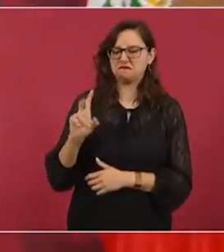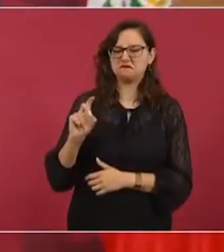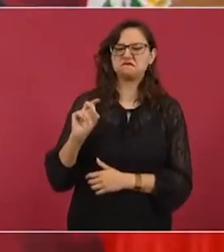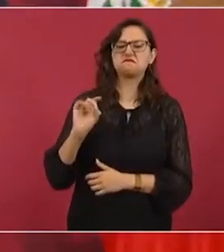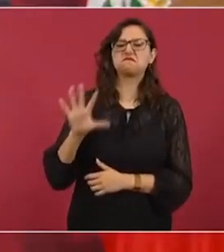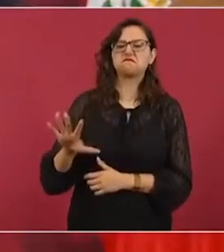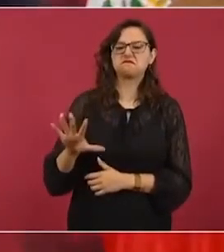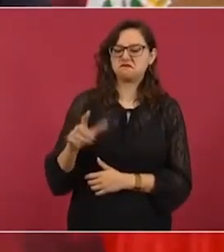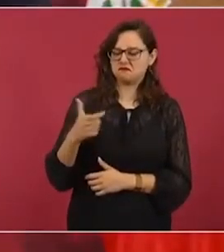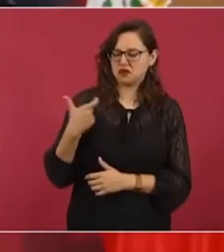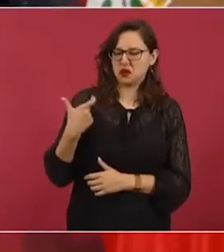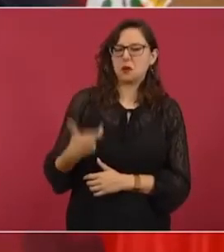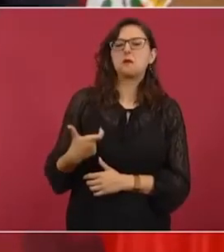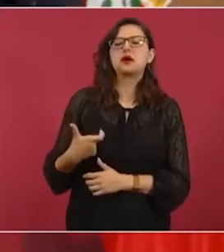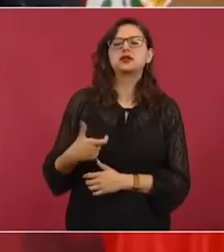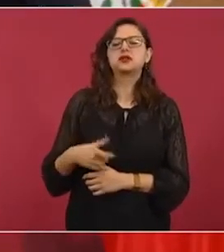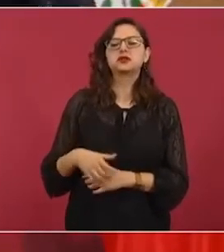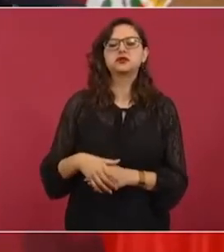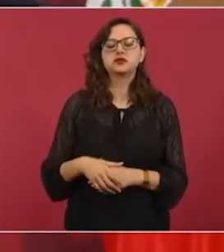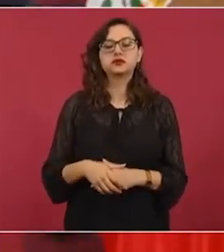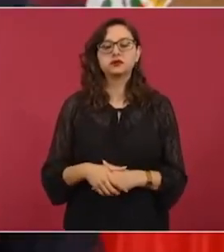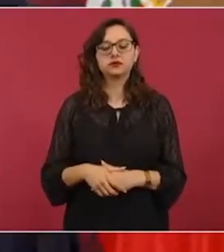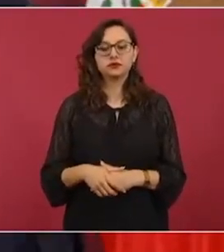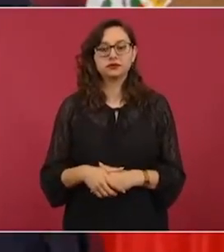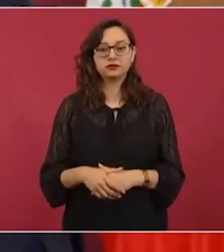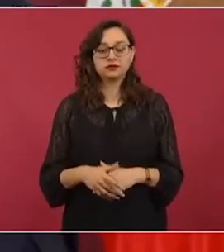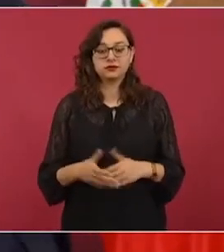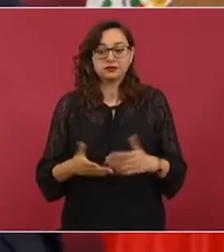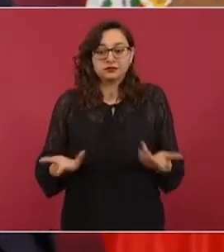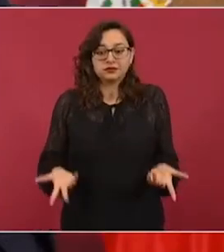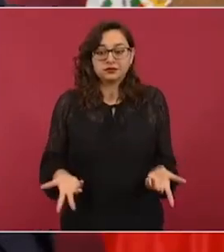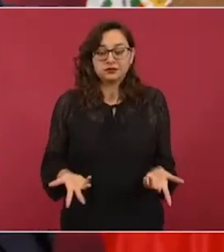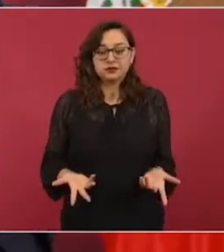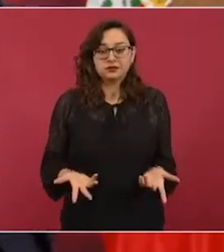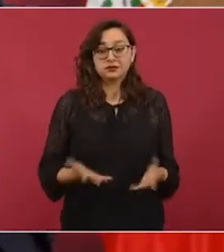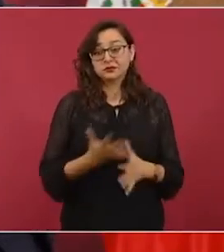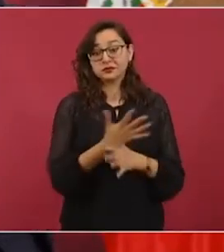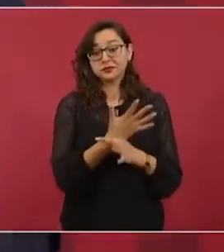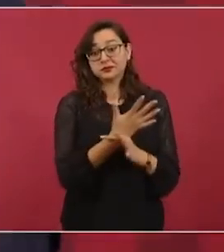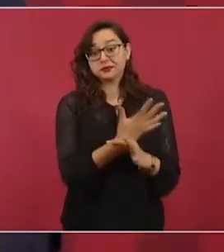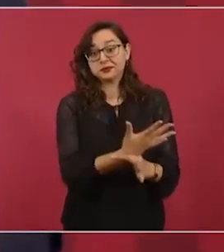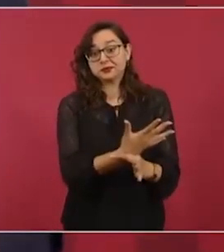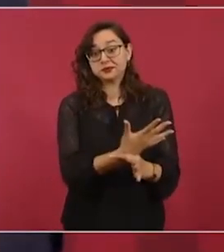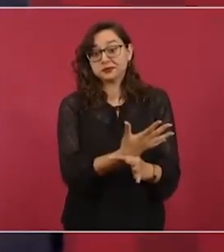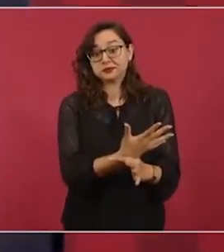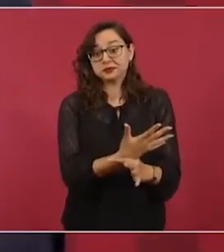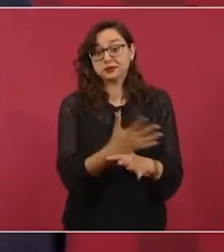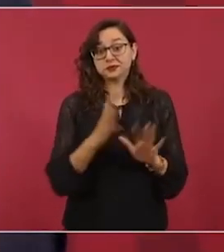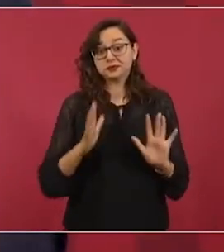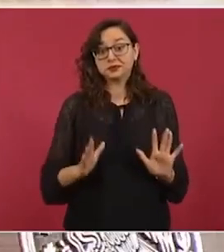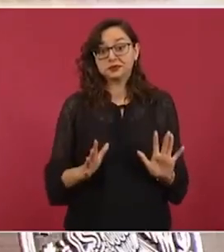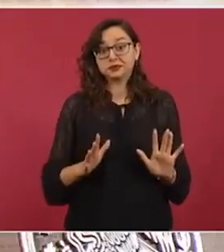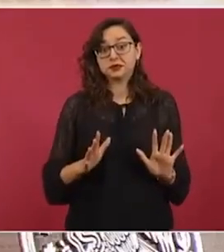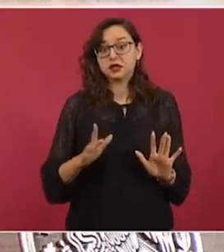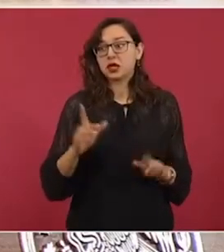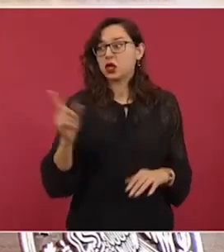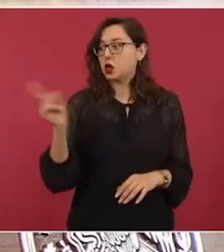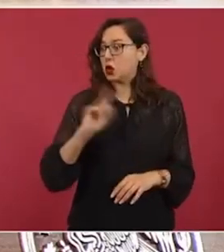Él aclaró de que es apócrifa esa publicación, ese mensaje,